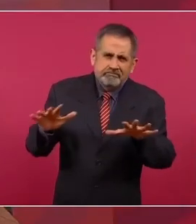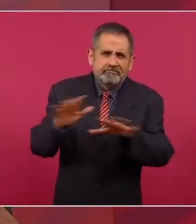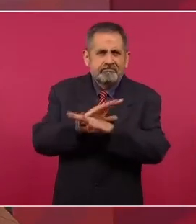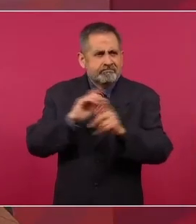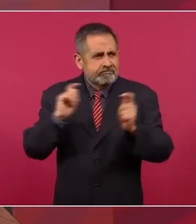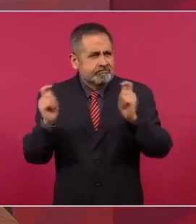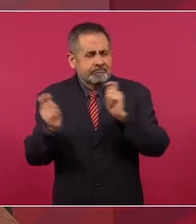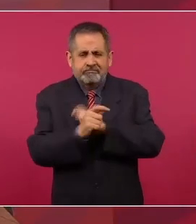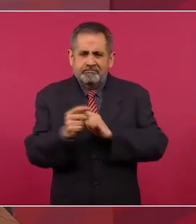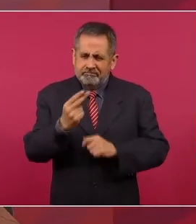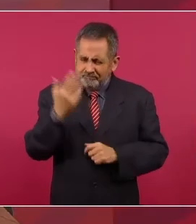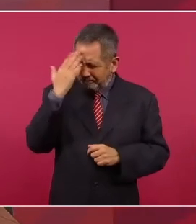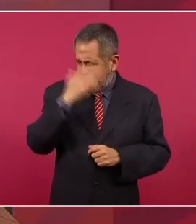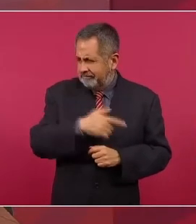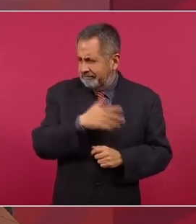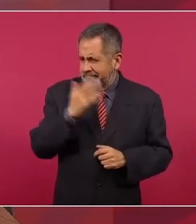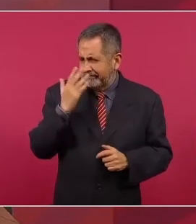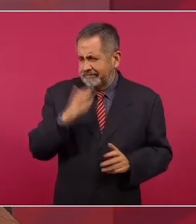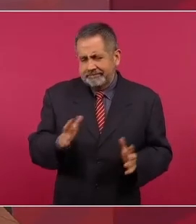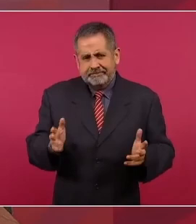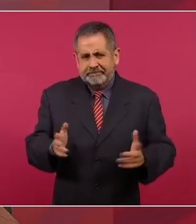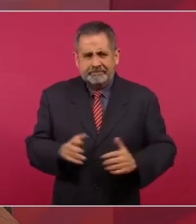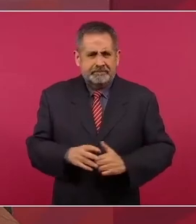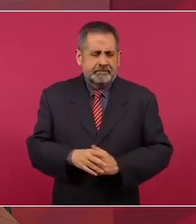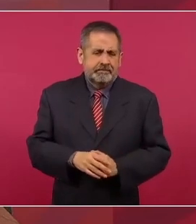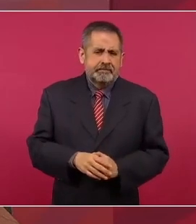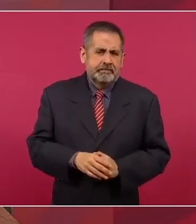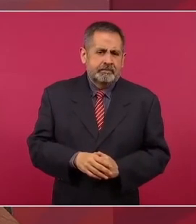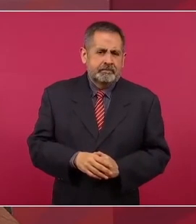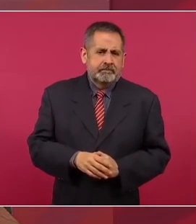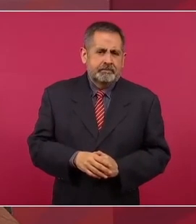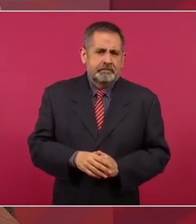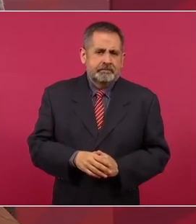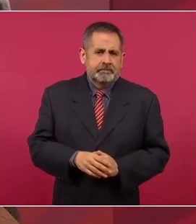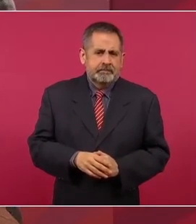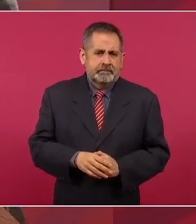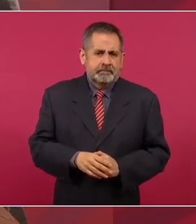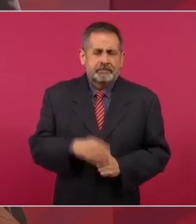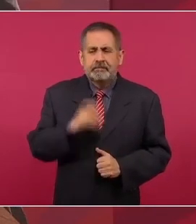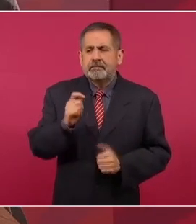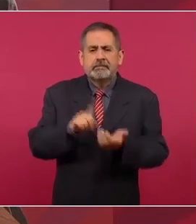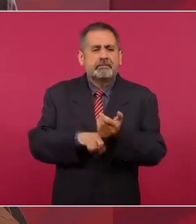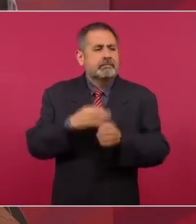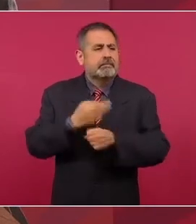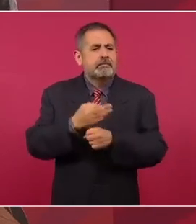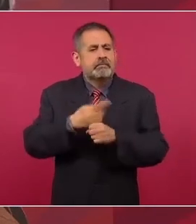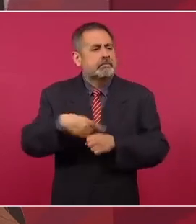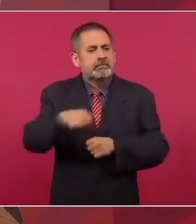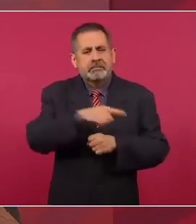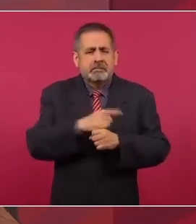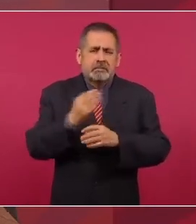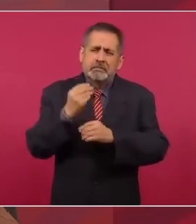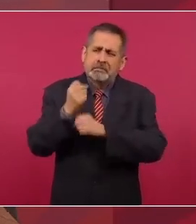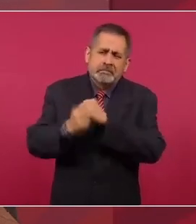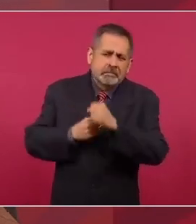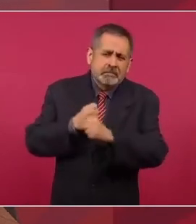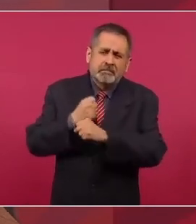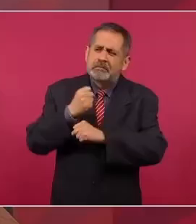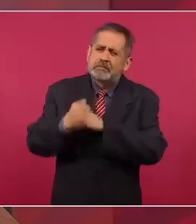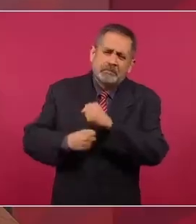porque estamos hablando de siglos